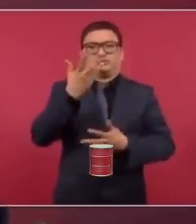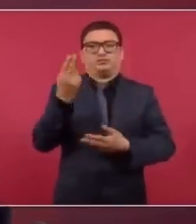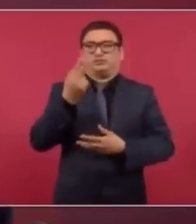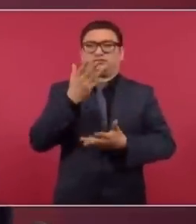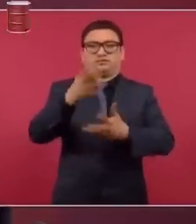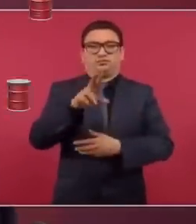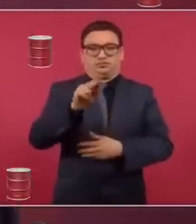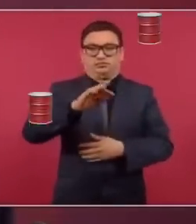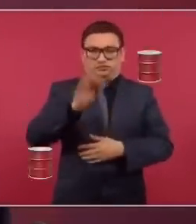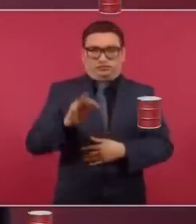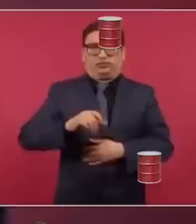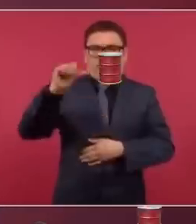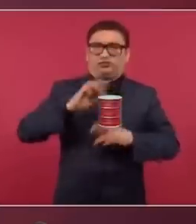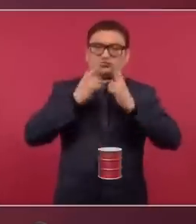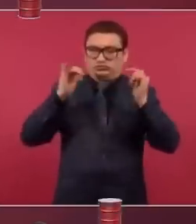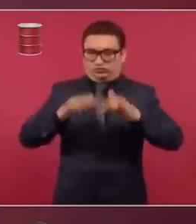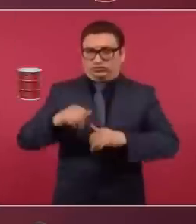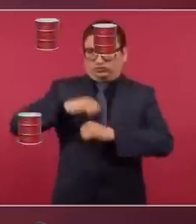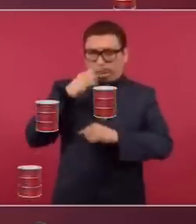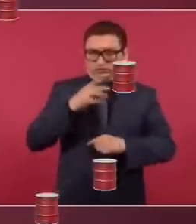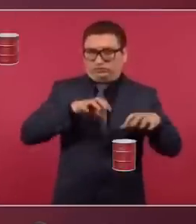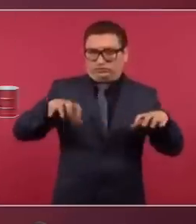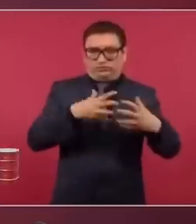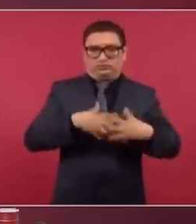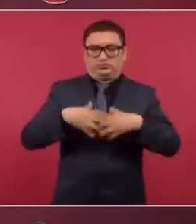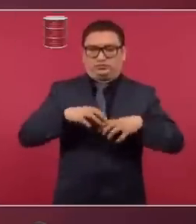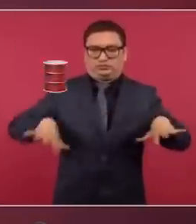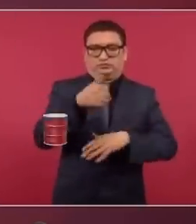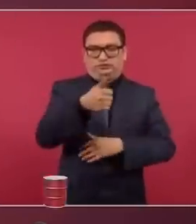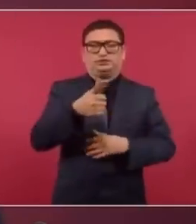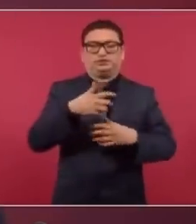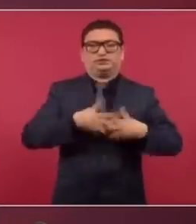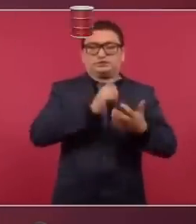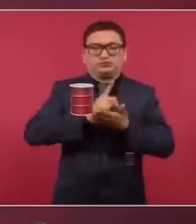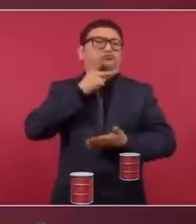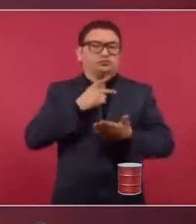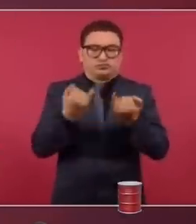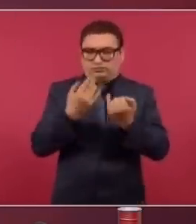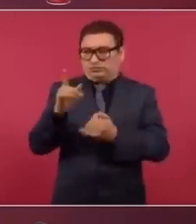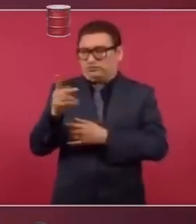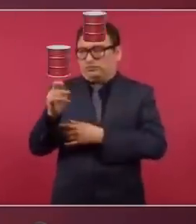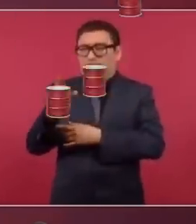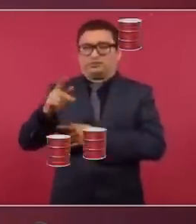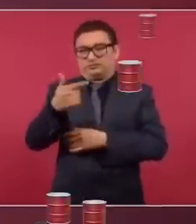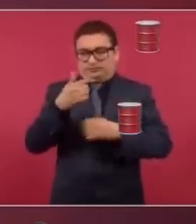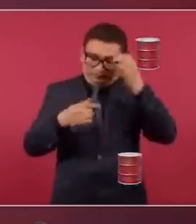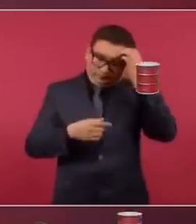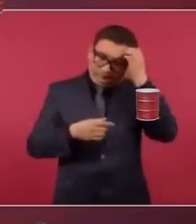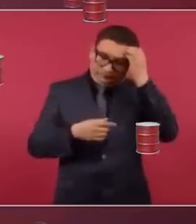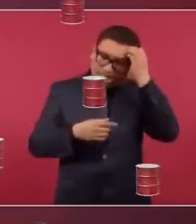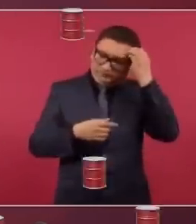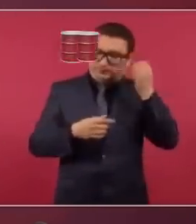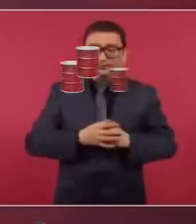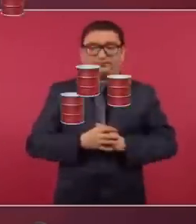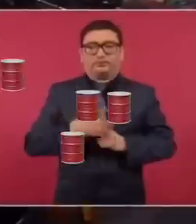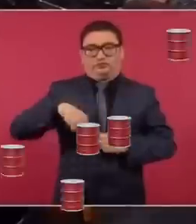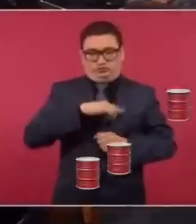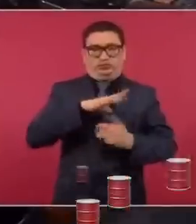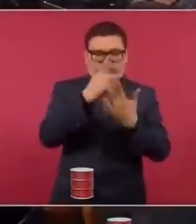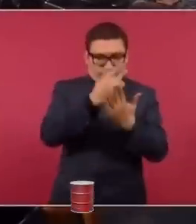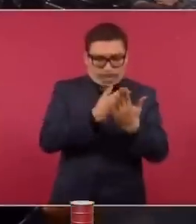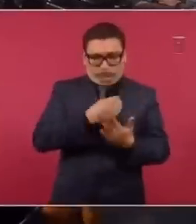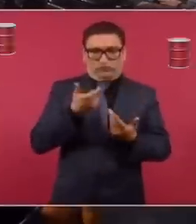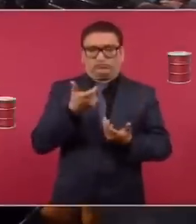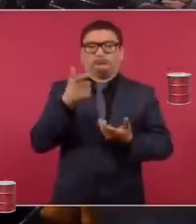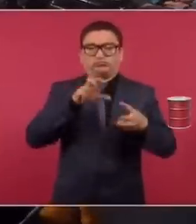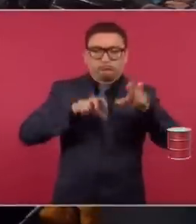llevar cuando menos al 80%. Hoy tengo reunión con todos los gerentes de las seis refinerías, incluyendo la de Deer Park, ¿síerto? Entonces, tenemos un programa, estamos